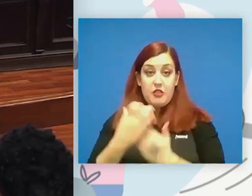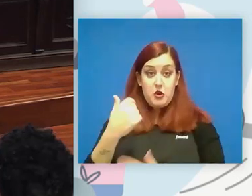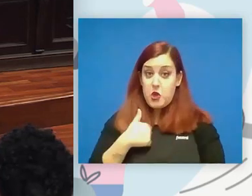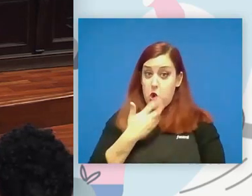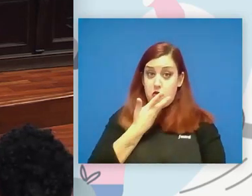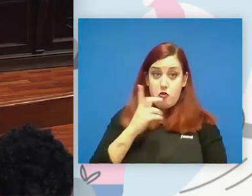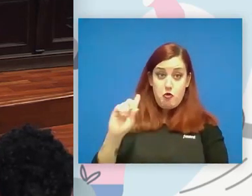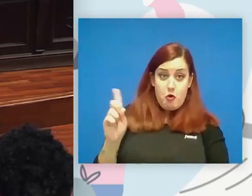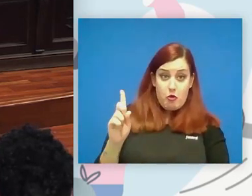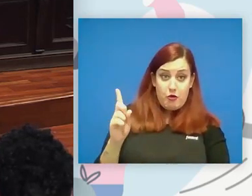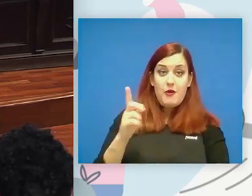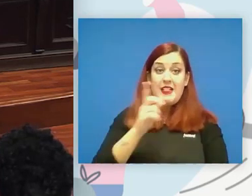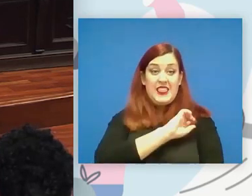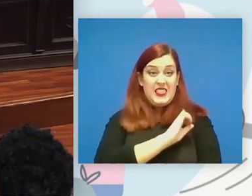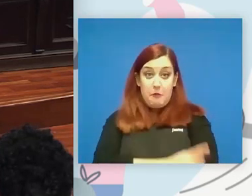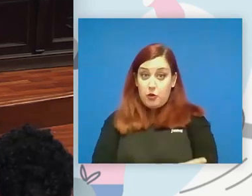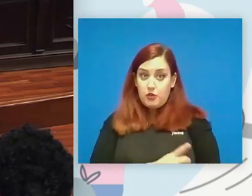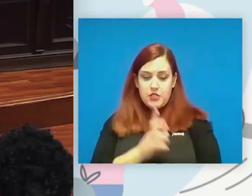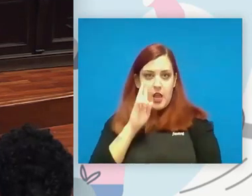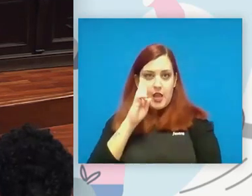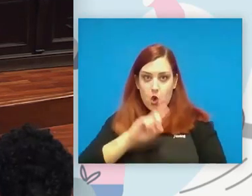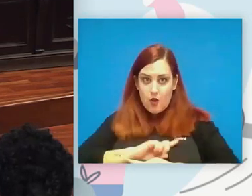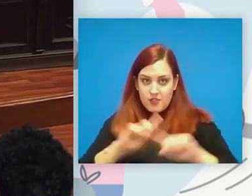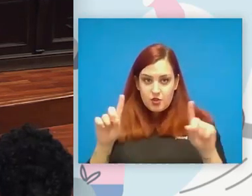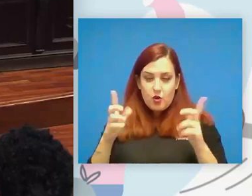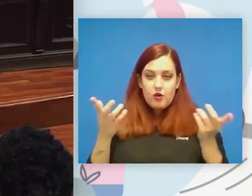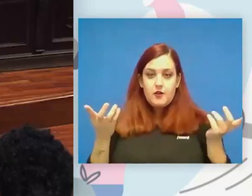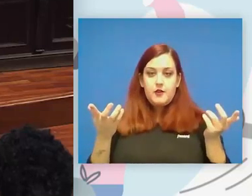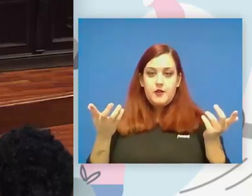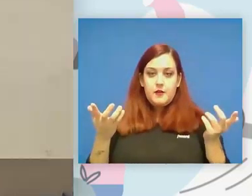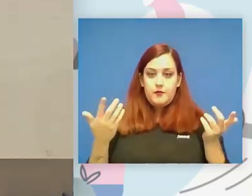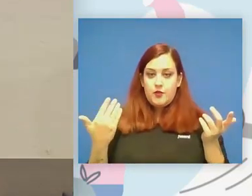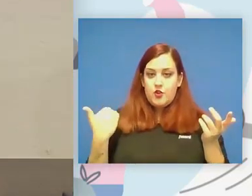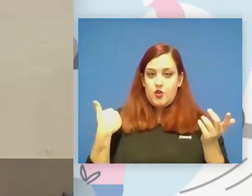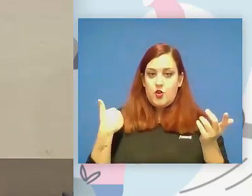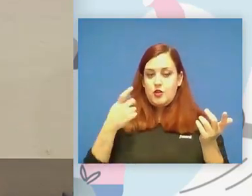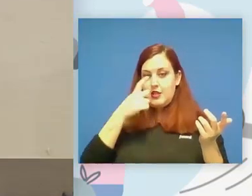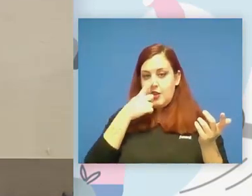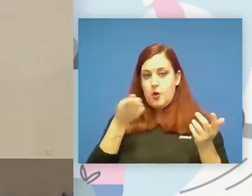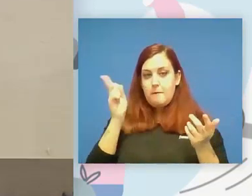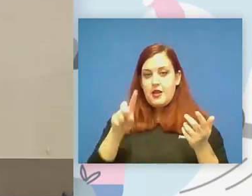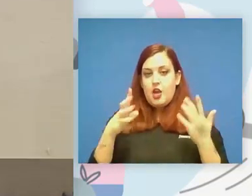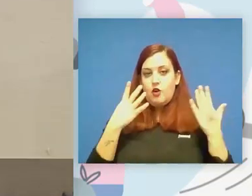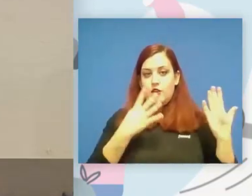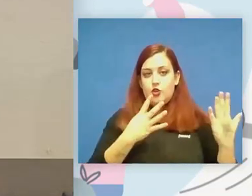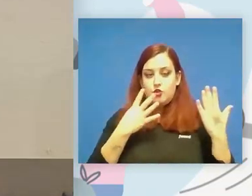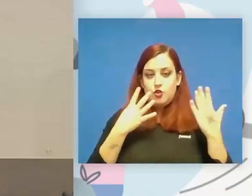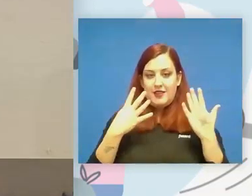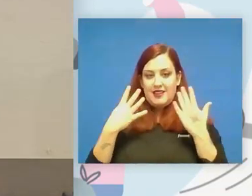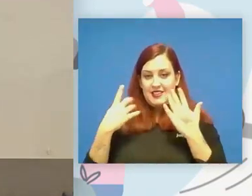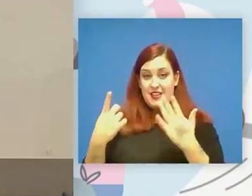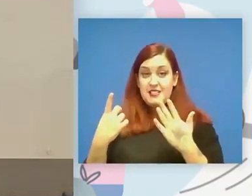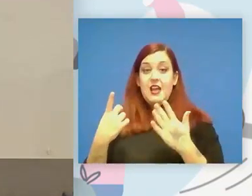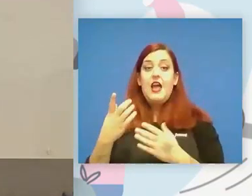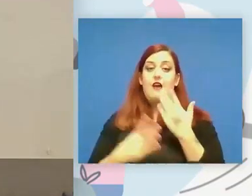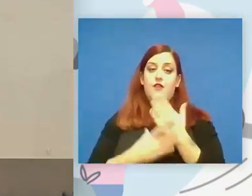deportes que casi casi ni he visto llevo pues prácticamente desde el año 96 en la Federación de Deportes Adaptados